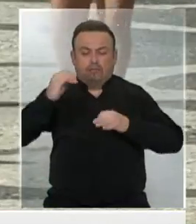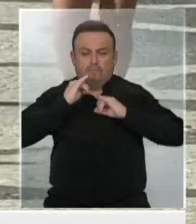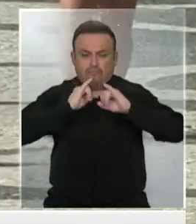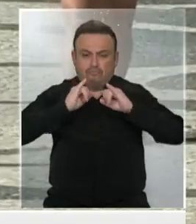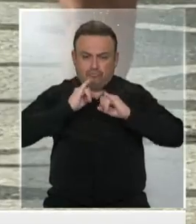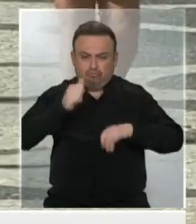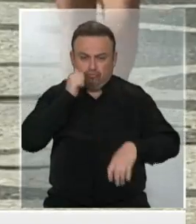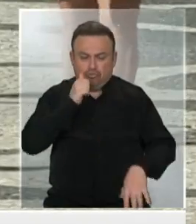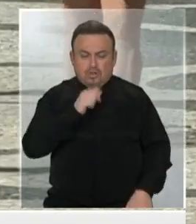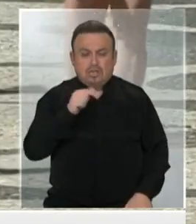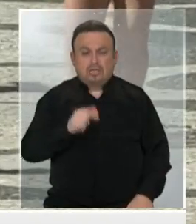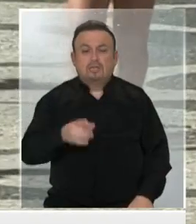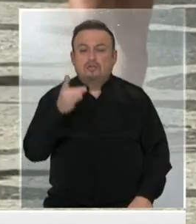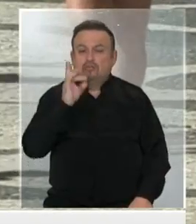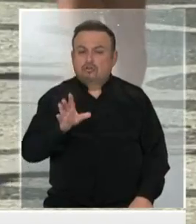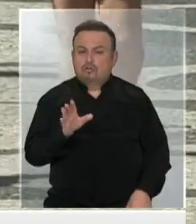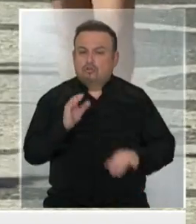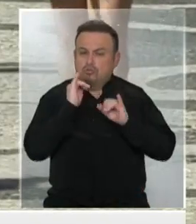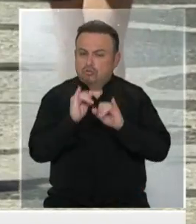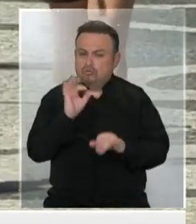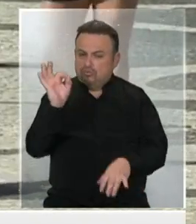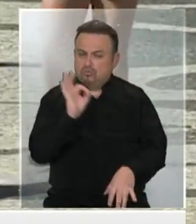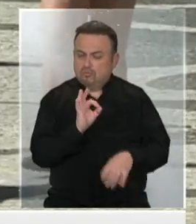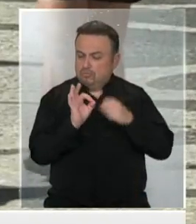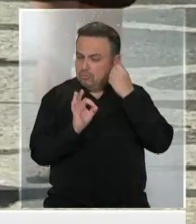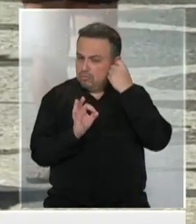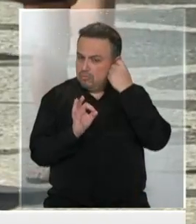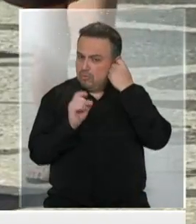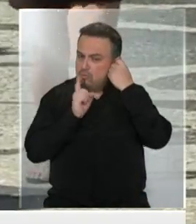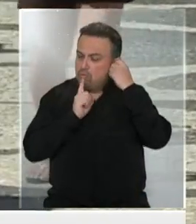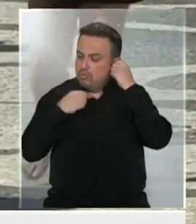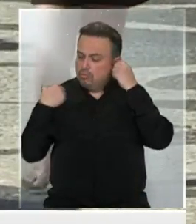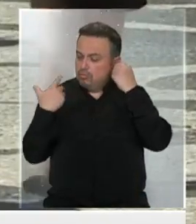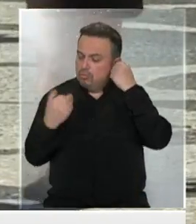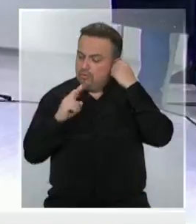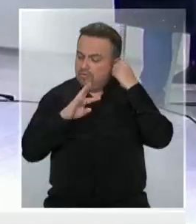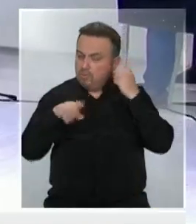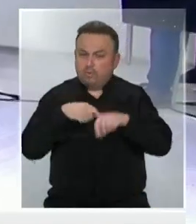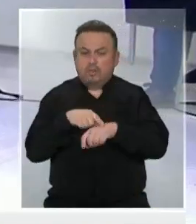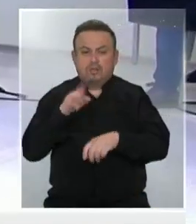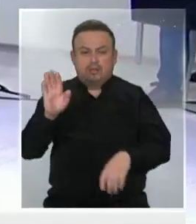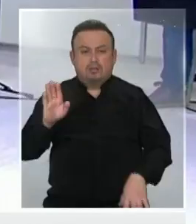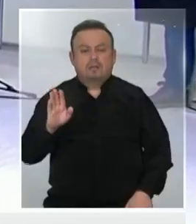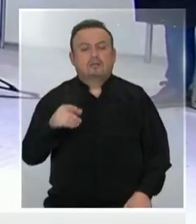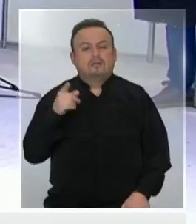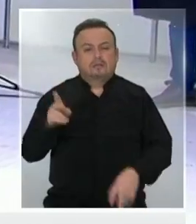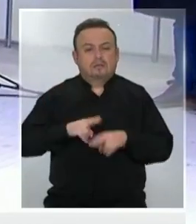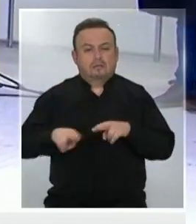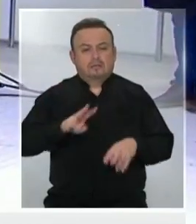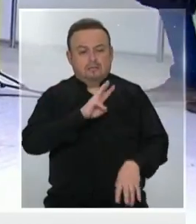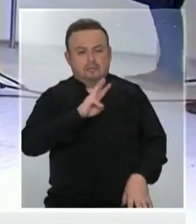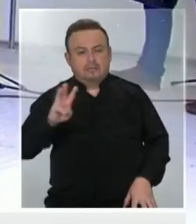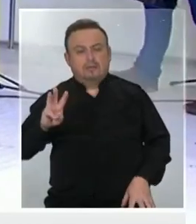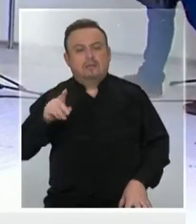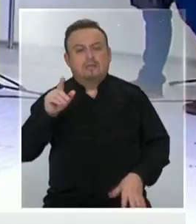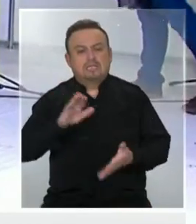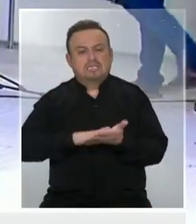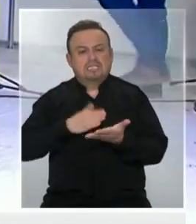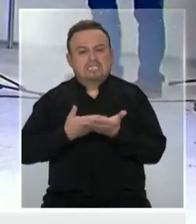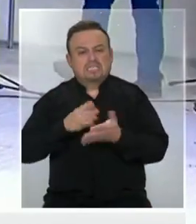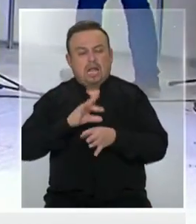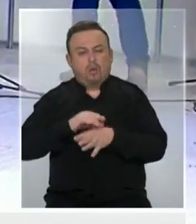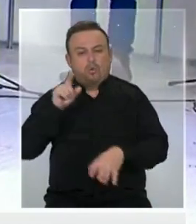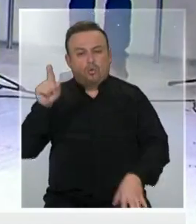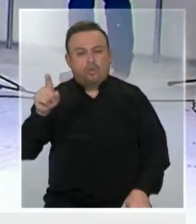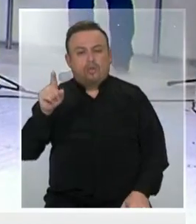que ahora solo contienen información estadística de las últimas 24 horas en el portal creado por el Ministerio de Salud. De esta manera